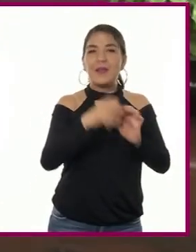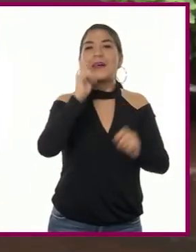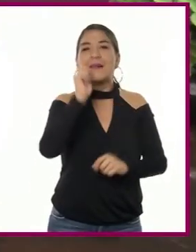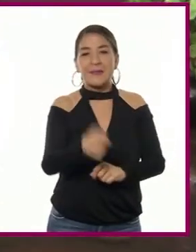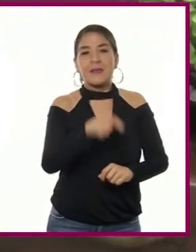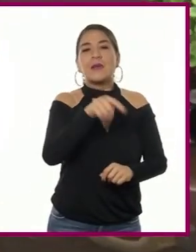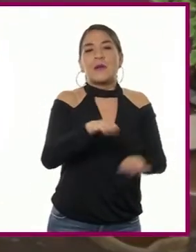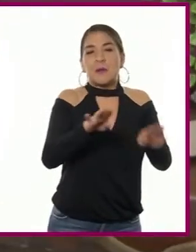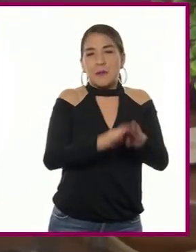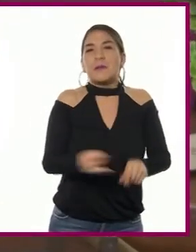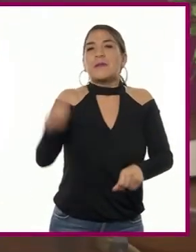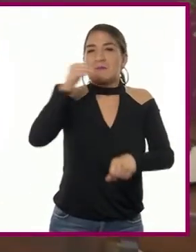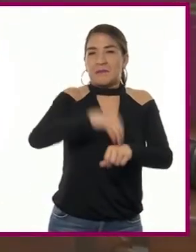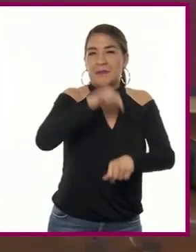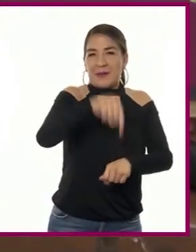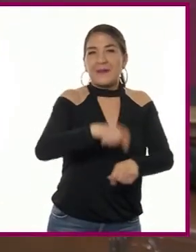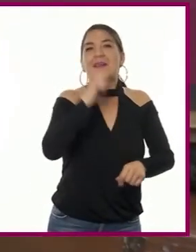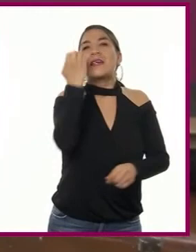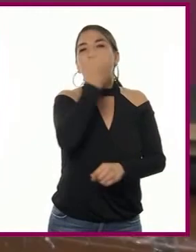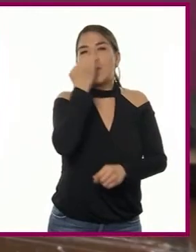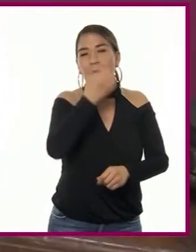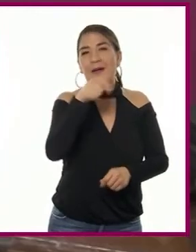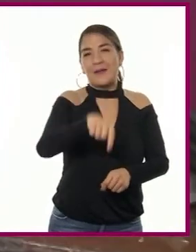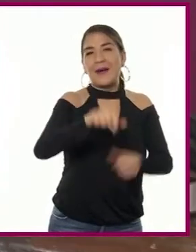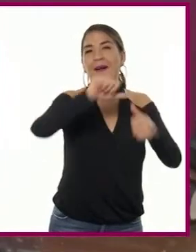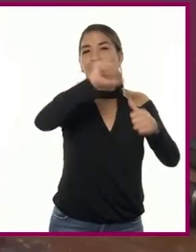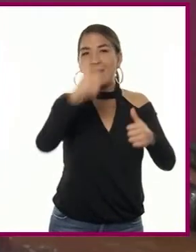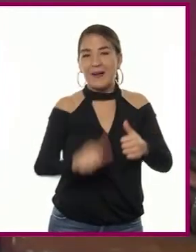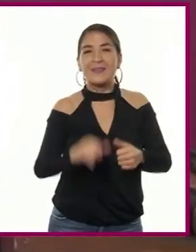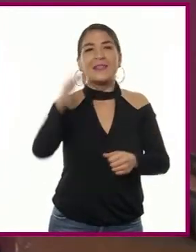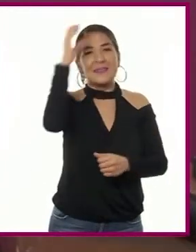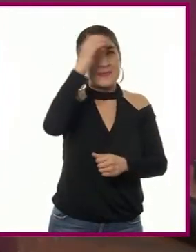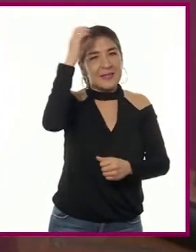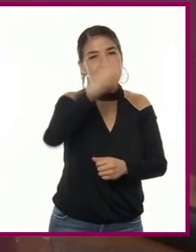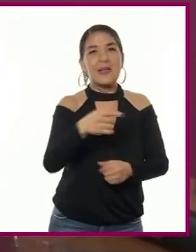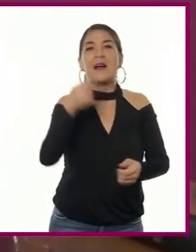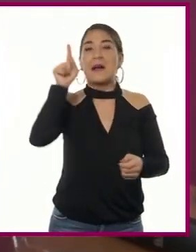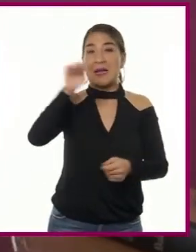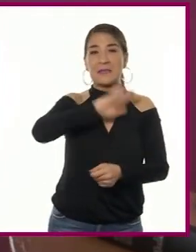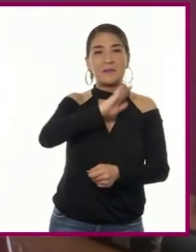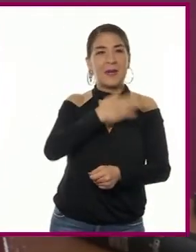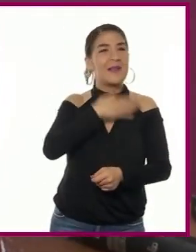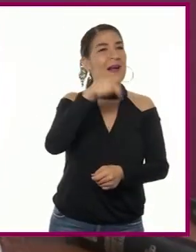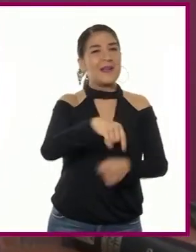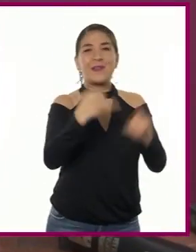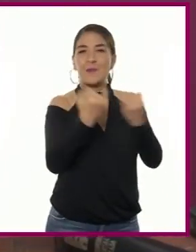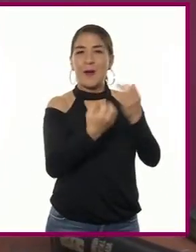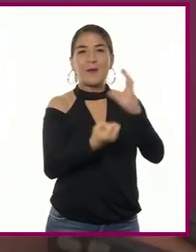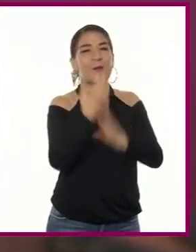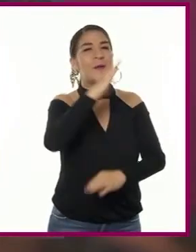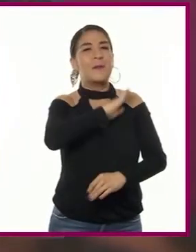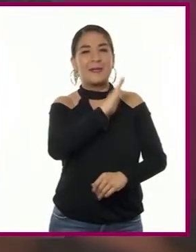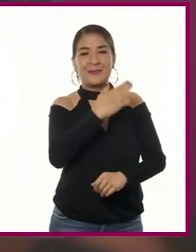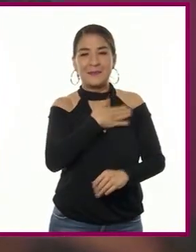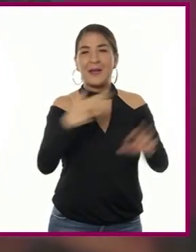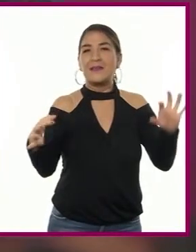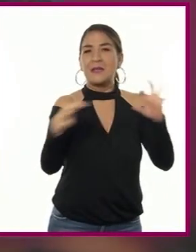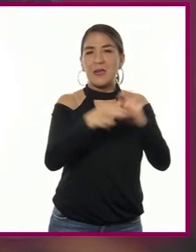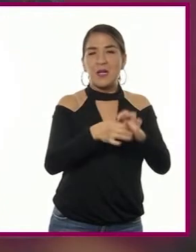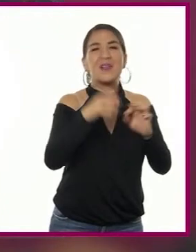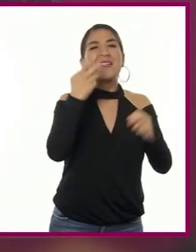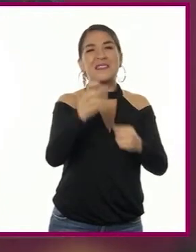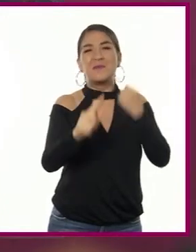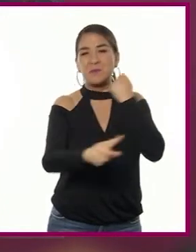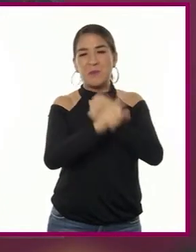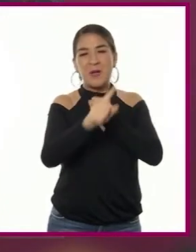se hizo presente en la creación de academias de artes y ciencias tanto en España como en Nueva España. A pesar de la ruptura